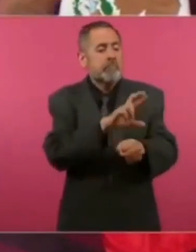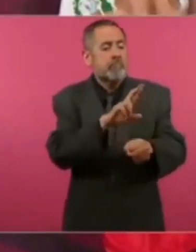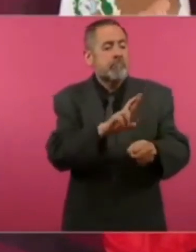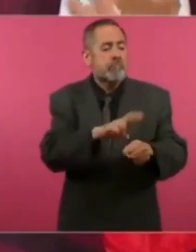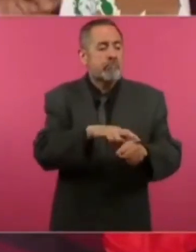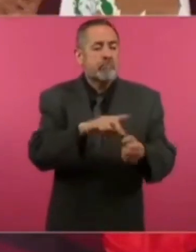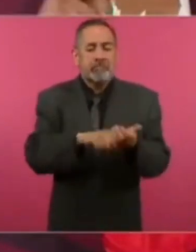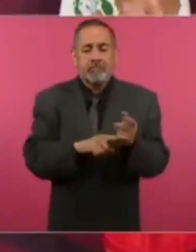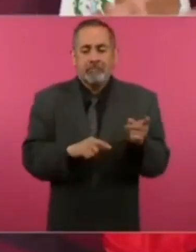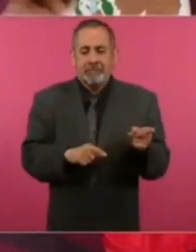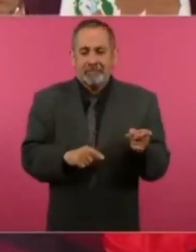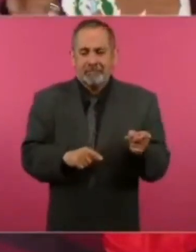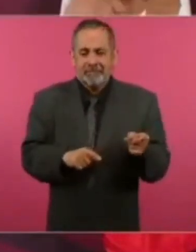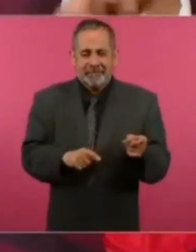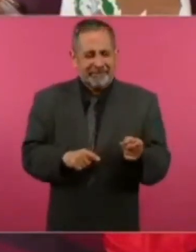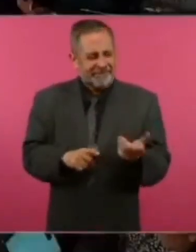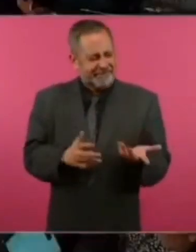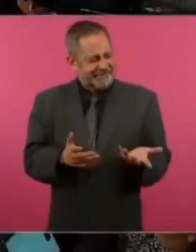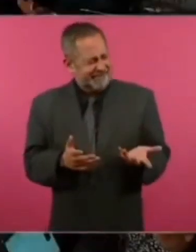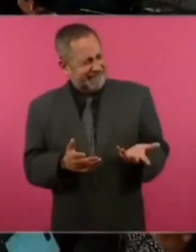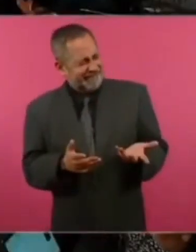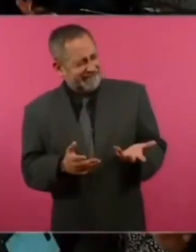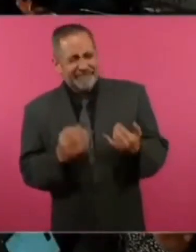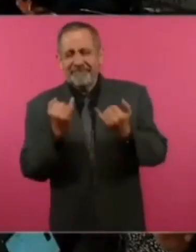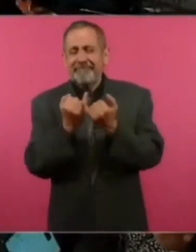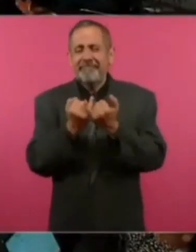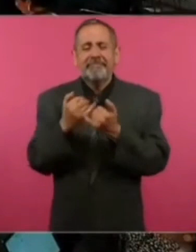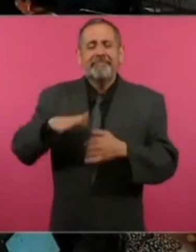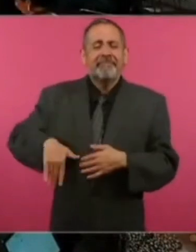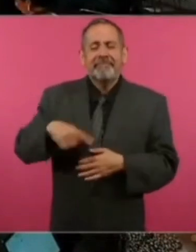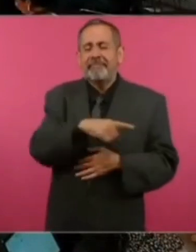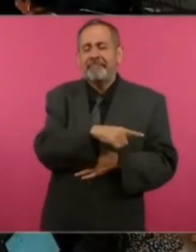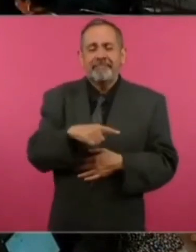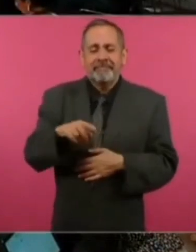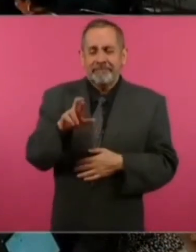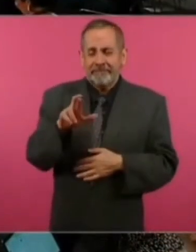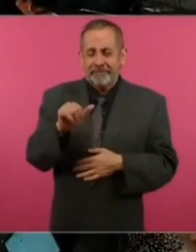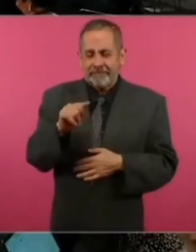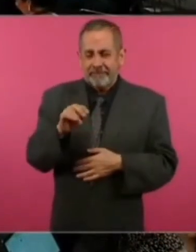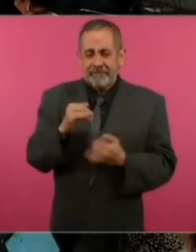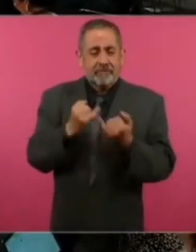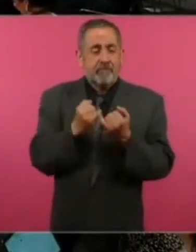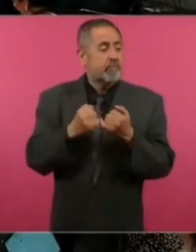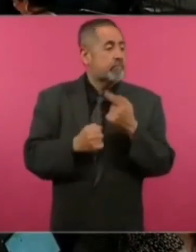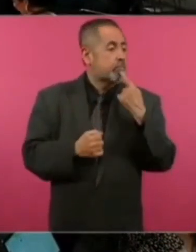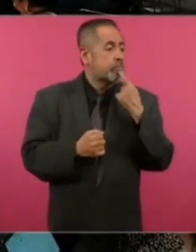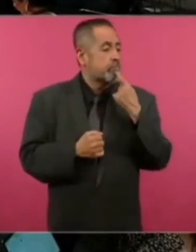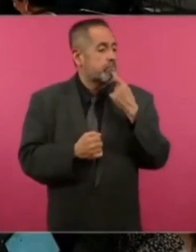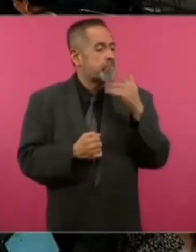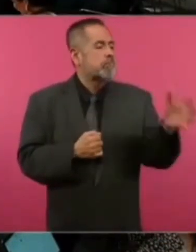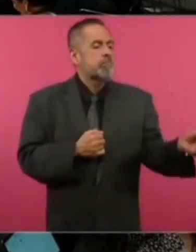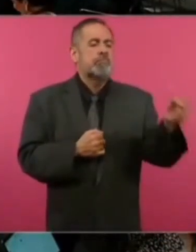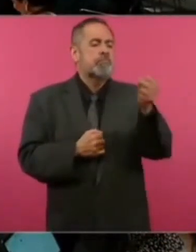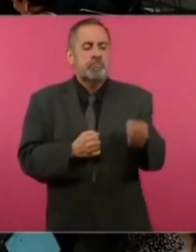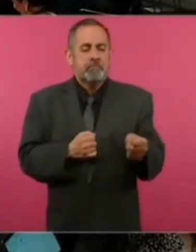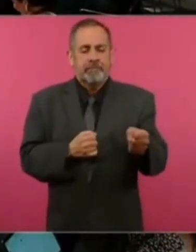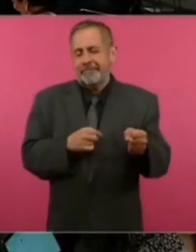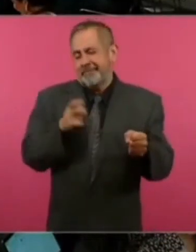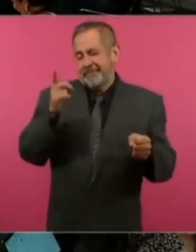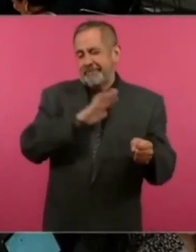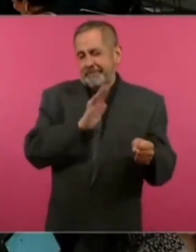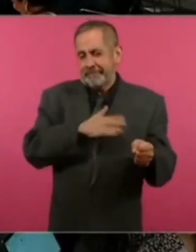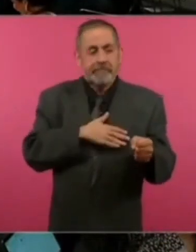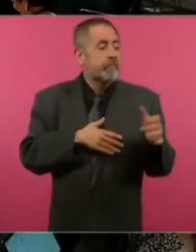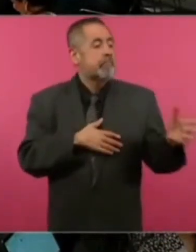lo nombrara el bloque de derecha de España